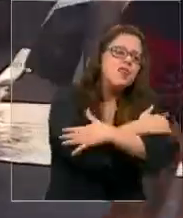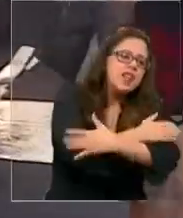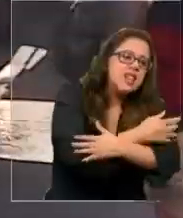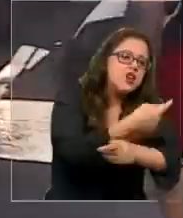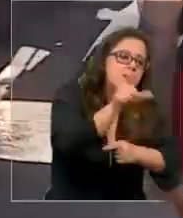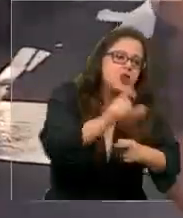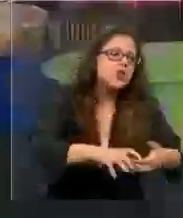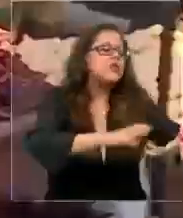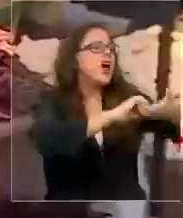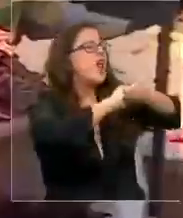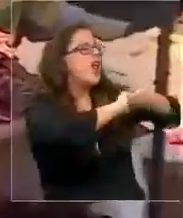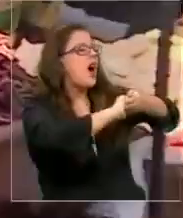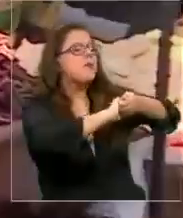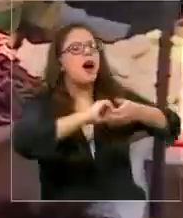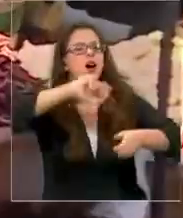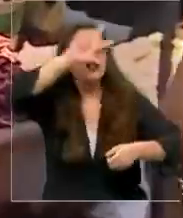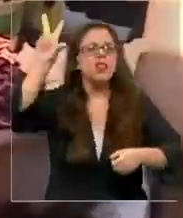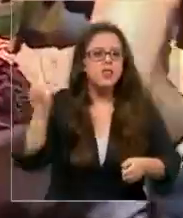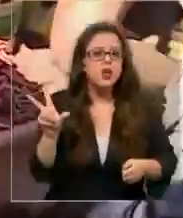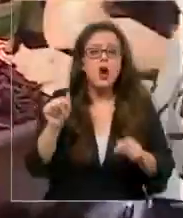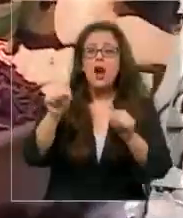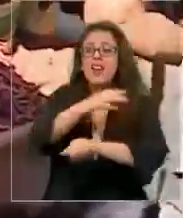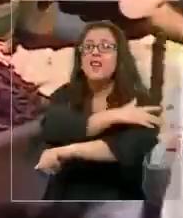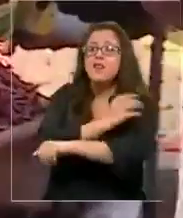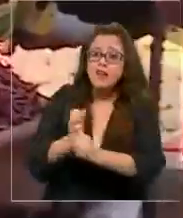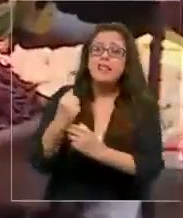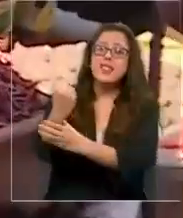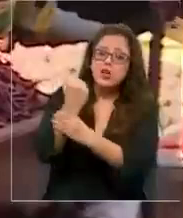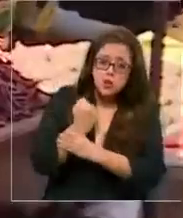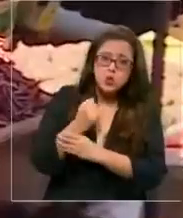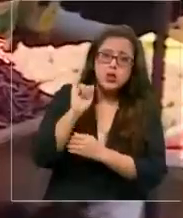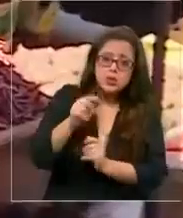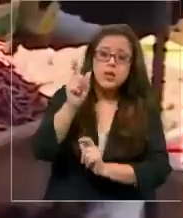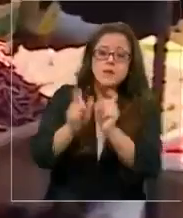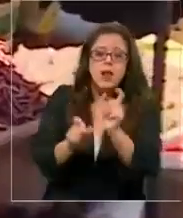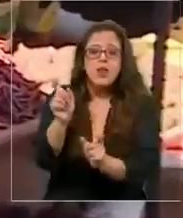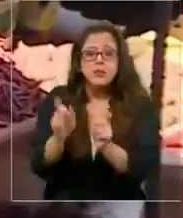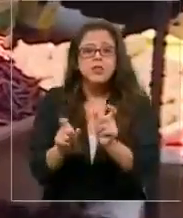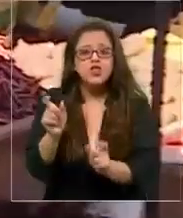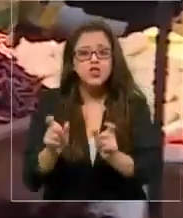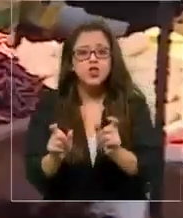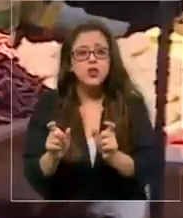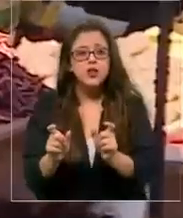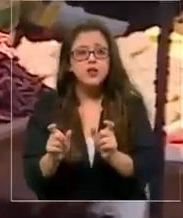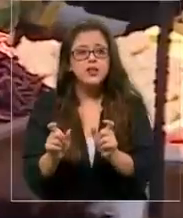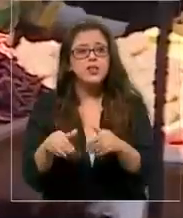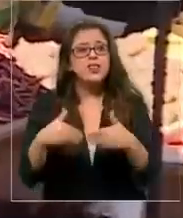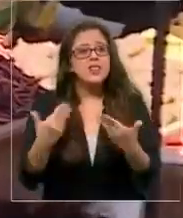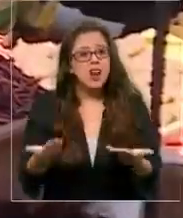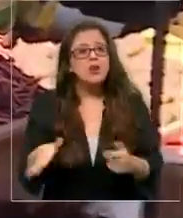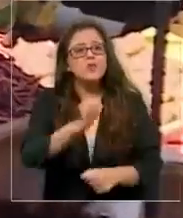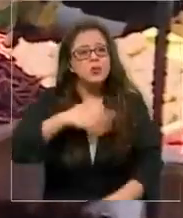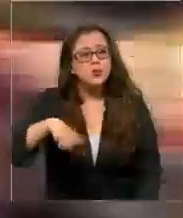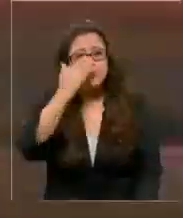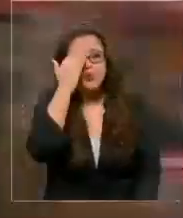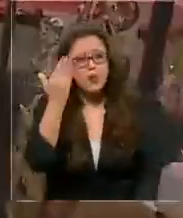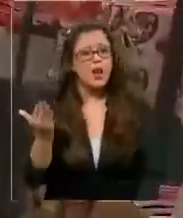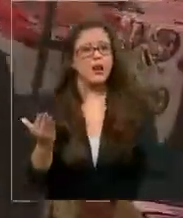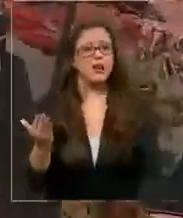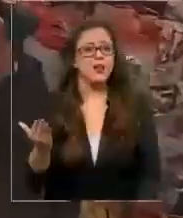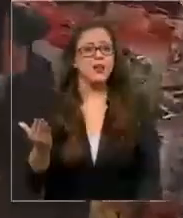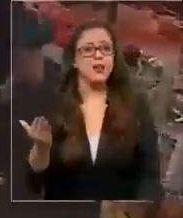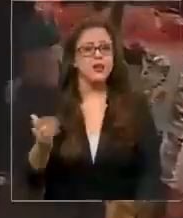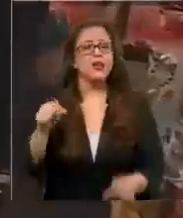otro por qué sé yo. Yo creo que la fe puede ser una ayuda para la gente que está pasando por malos momentos.